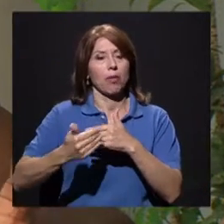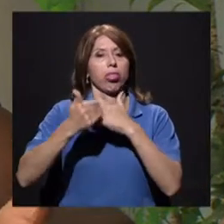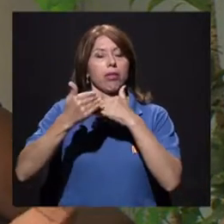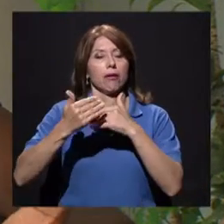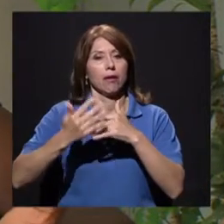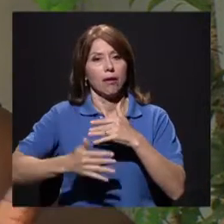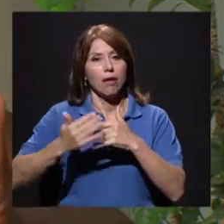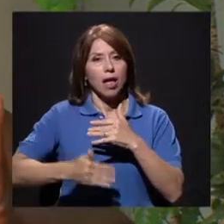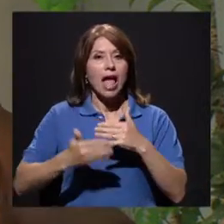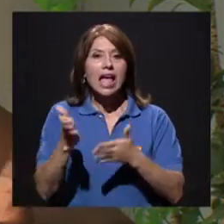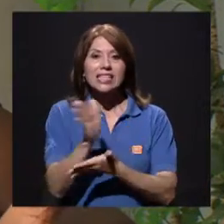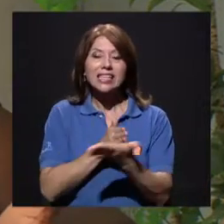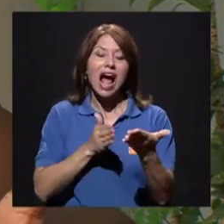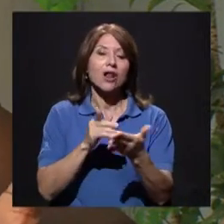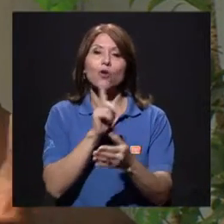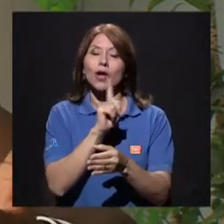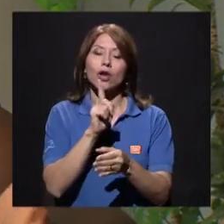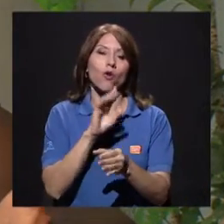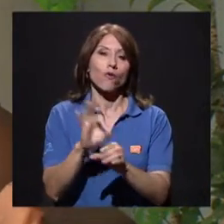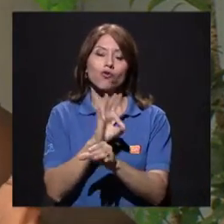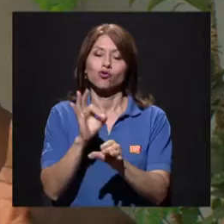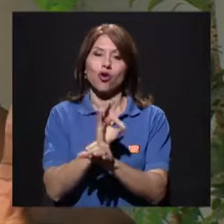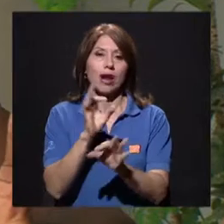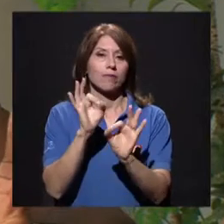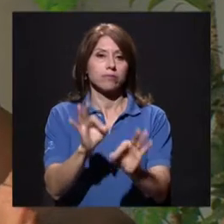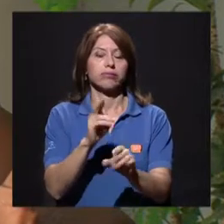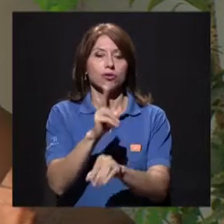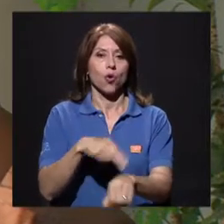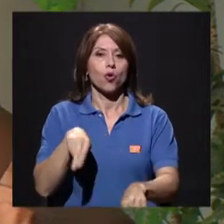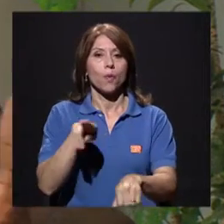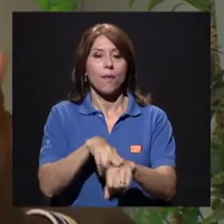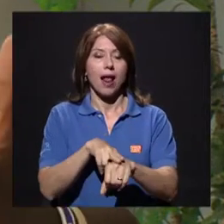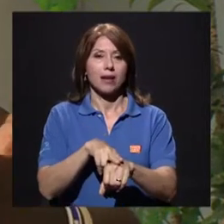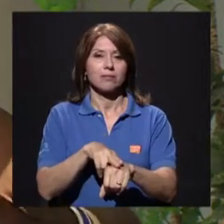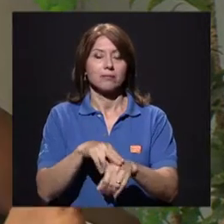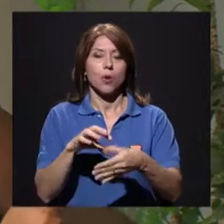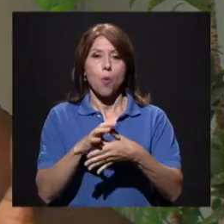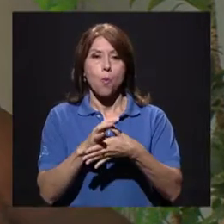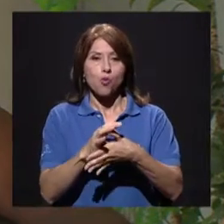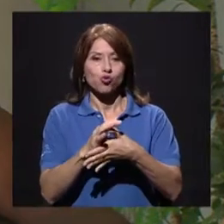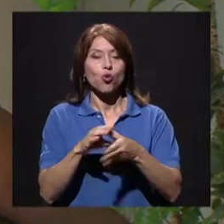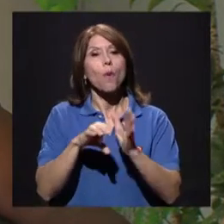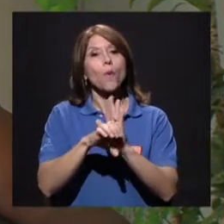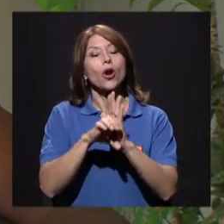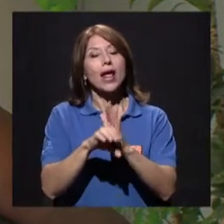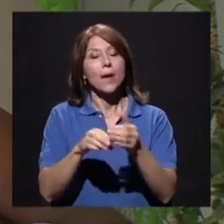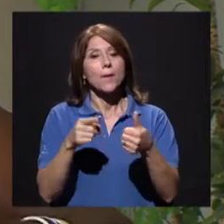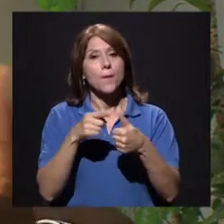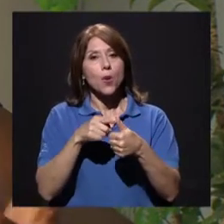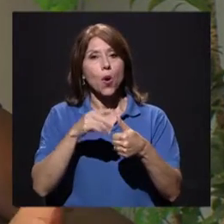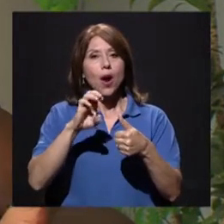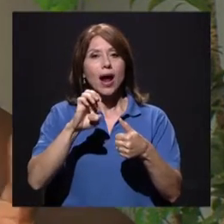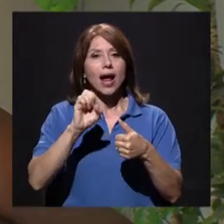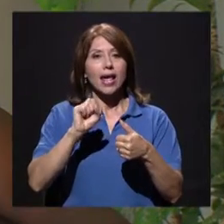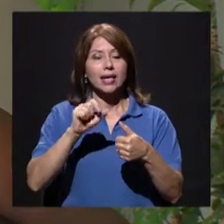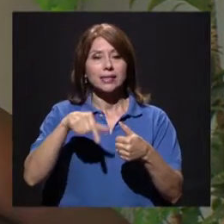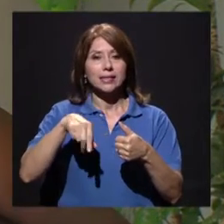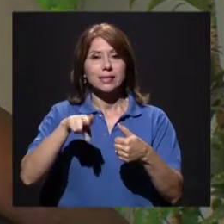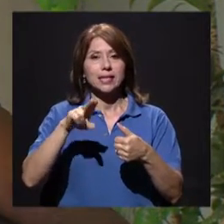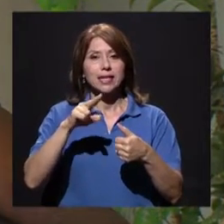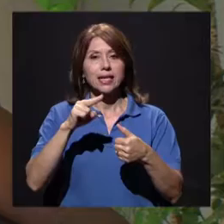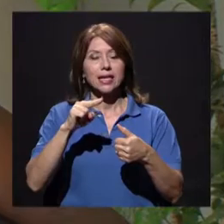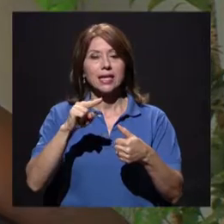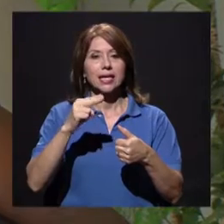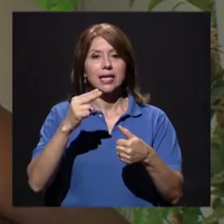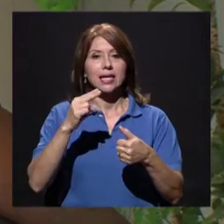digamosle, no normal de un músculo, ¿verdad? Como un esguince, me puedo torcer un tobillo,